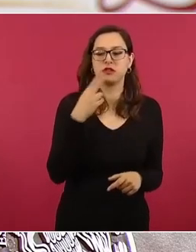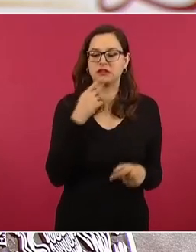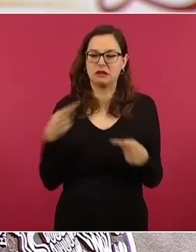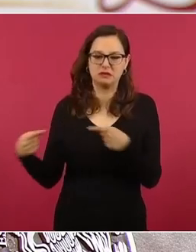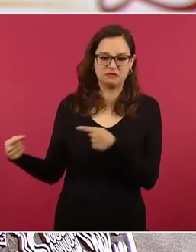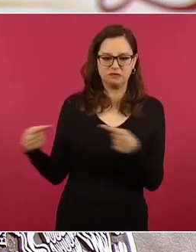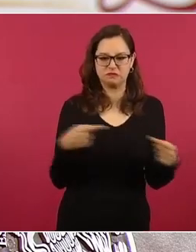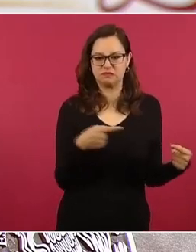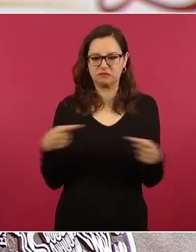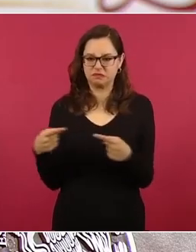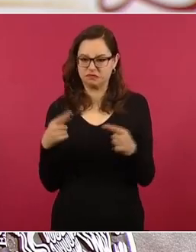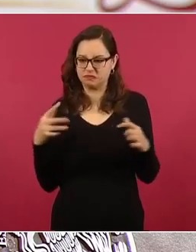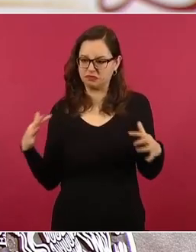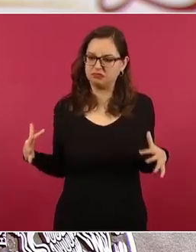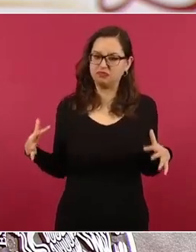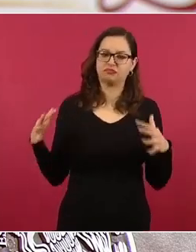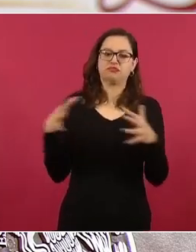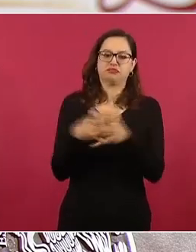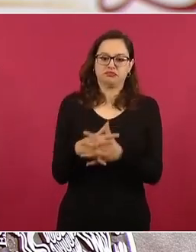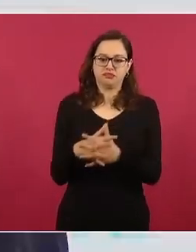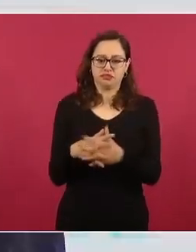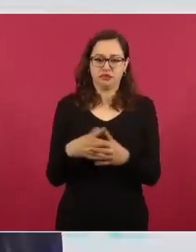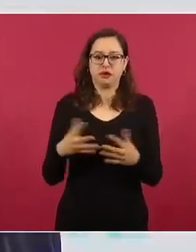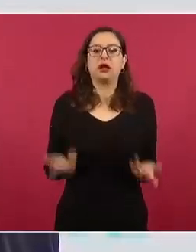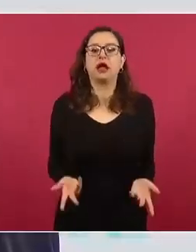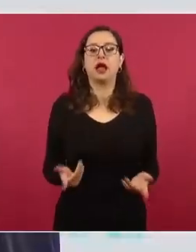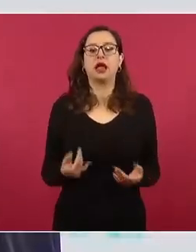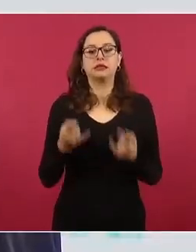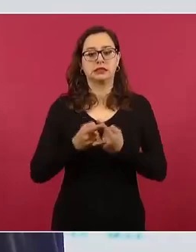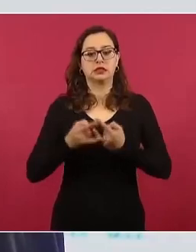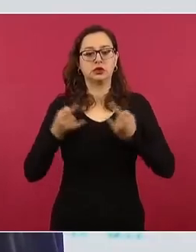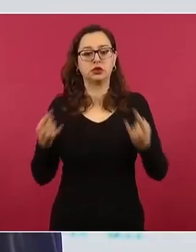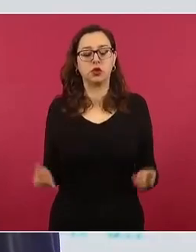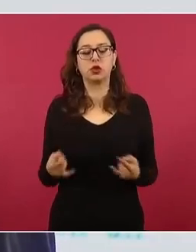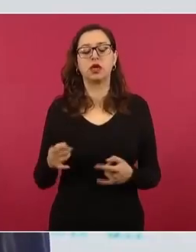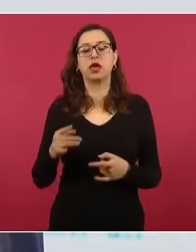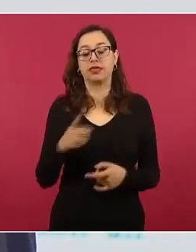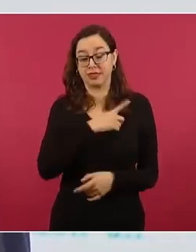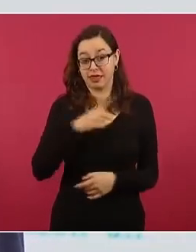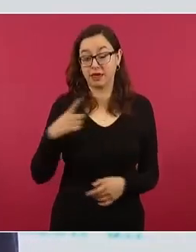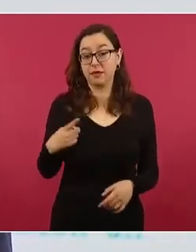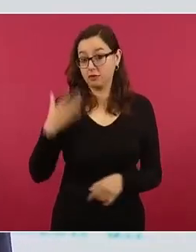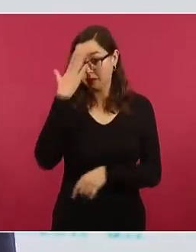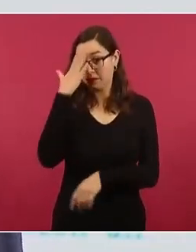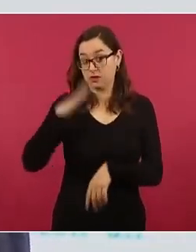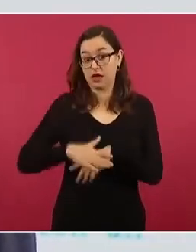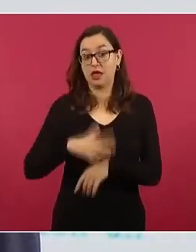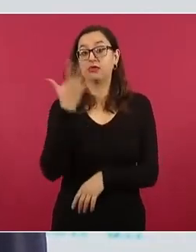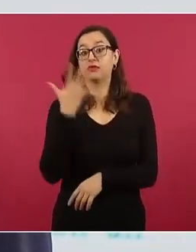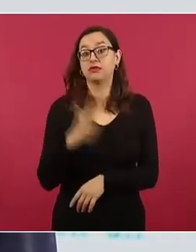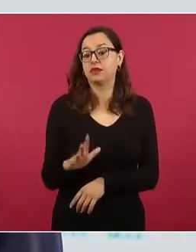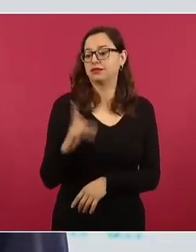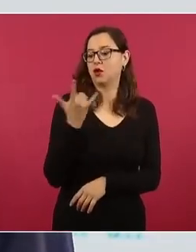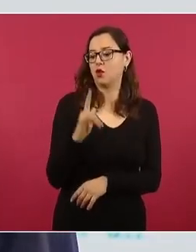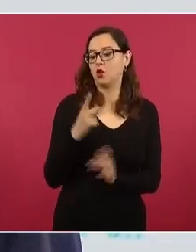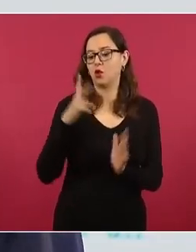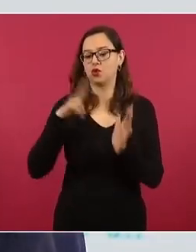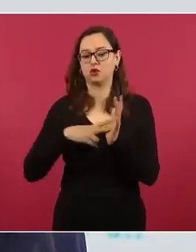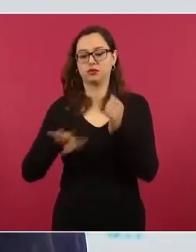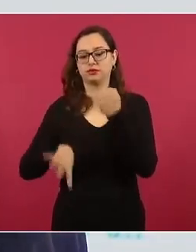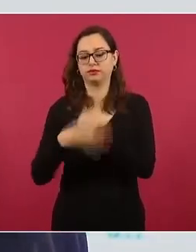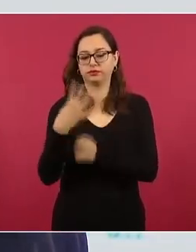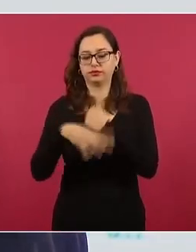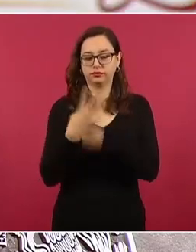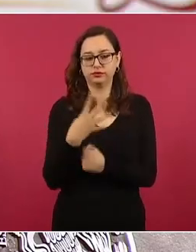antecedente importante que uno debe tener en cuenta es como el 10 de junio de 2014 en un retén del